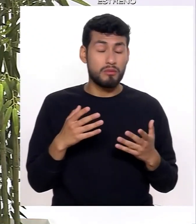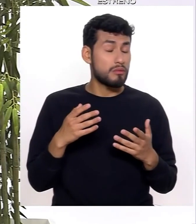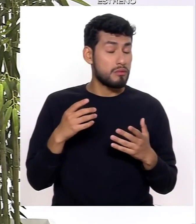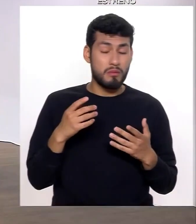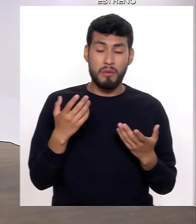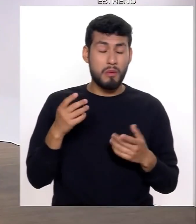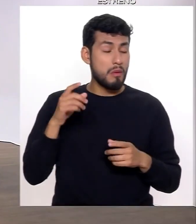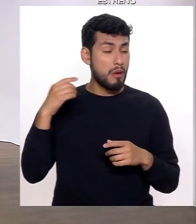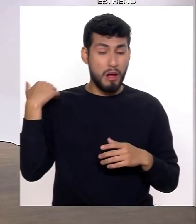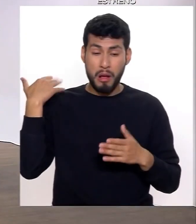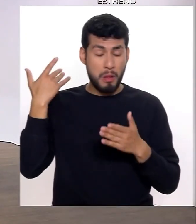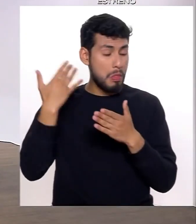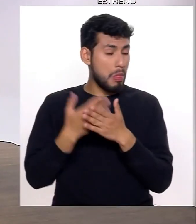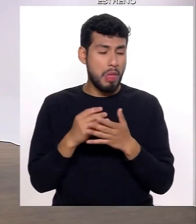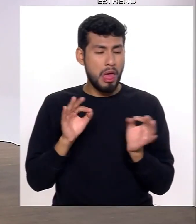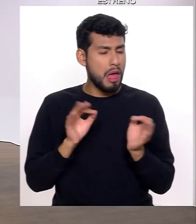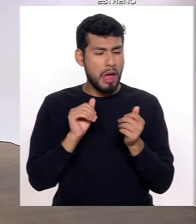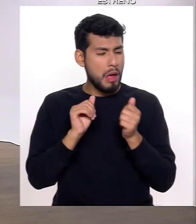cambiado mucho.